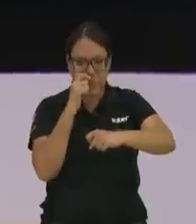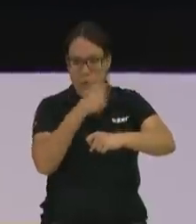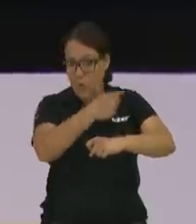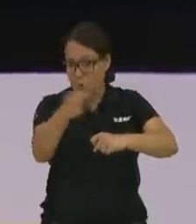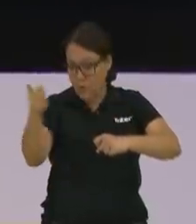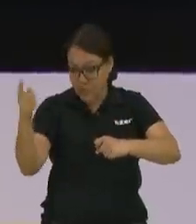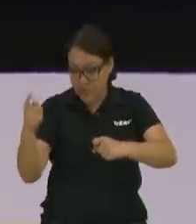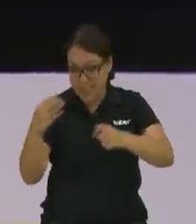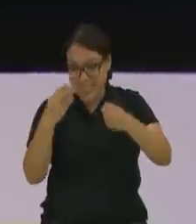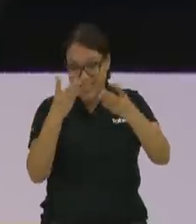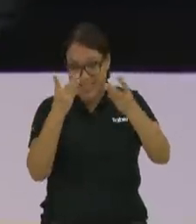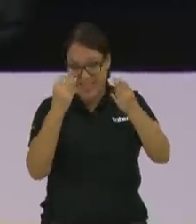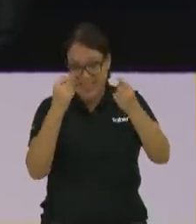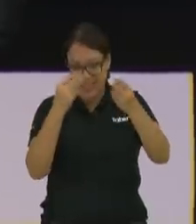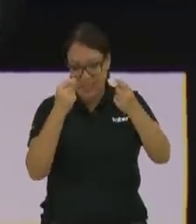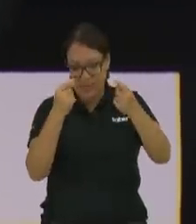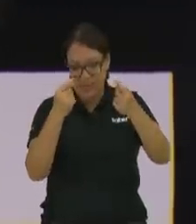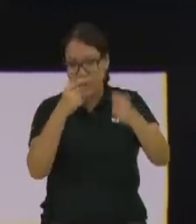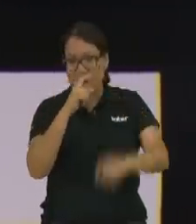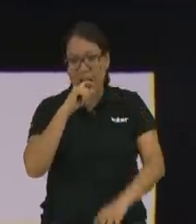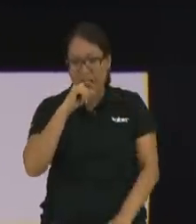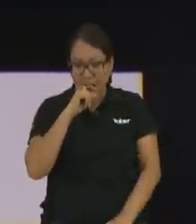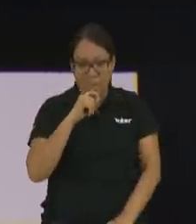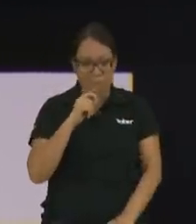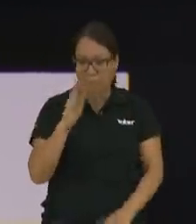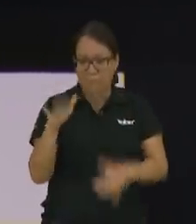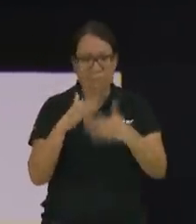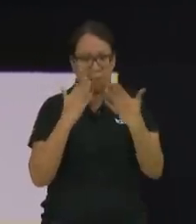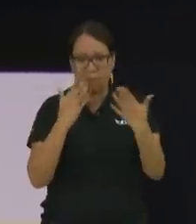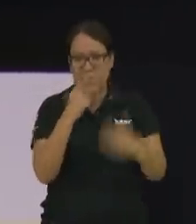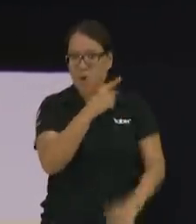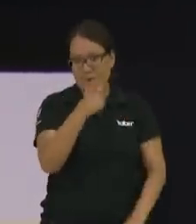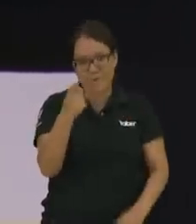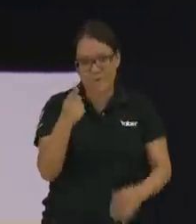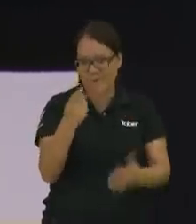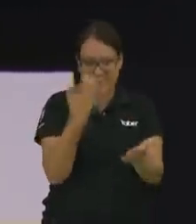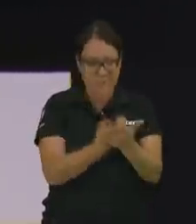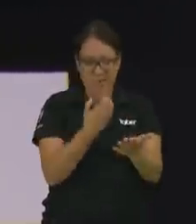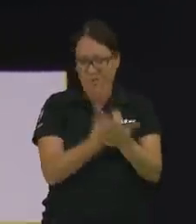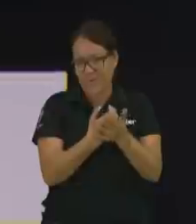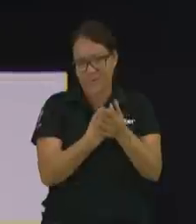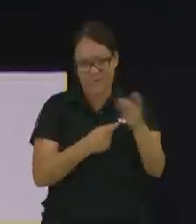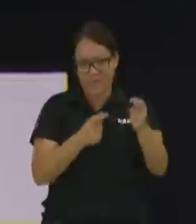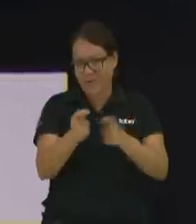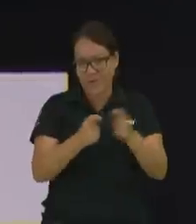usted no tiene plata no porque sea pobre no usted no tiene plata porque es un pésimo administrador